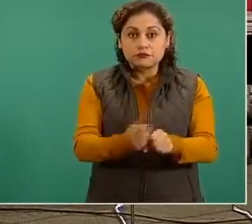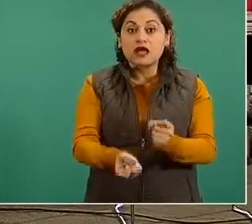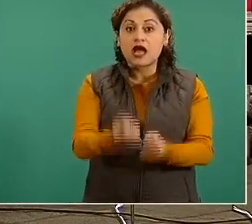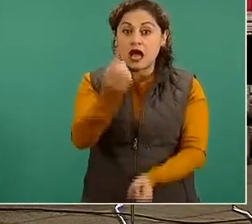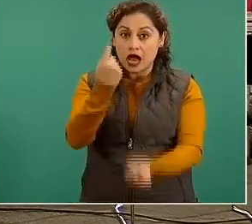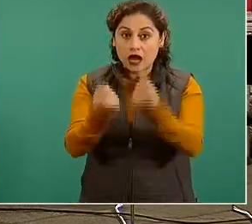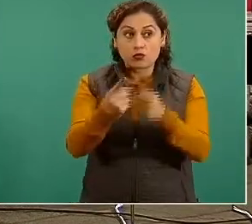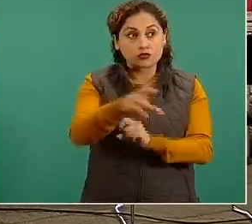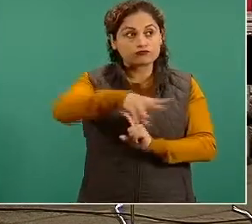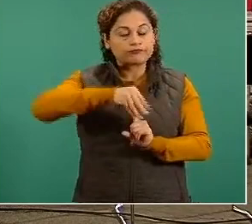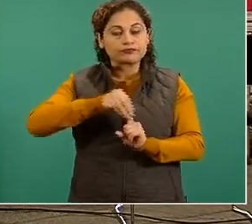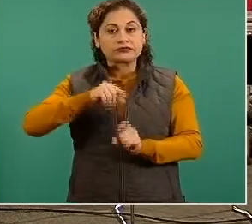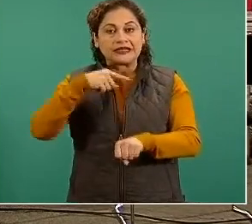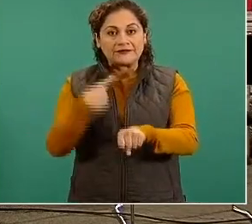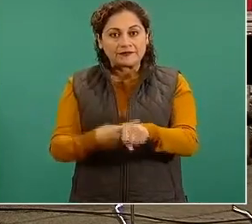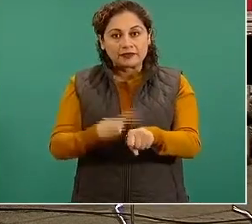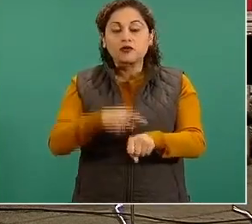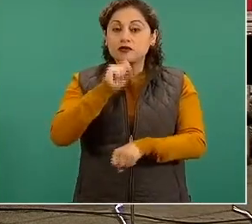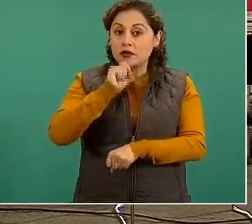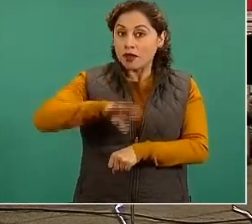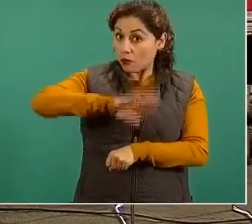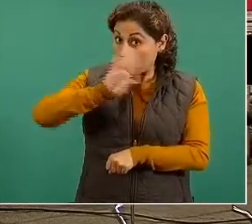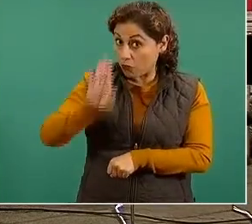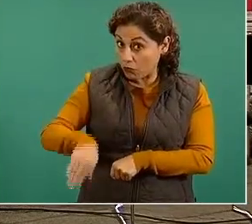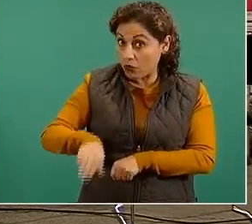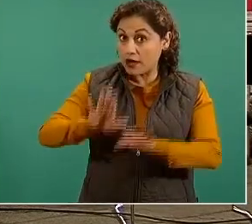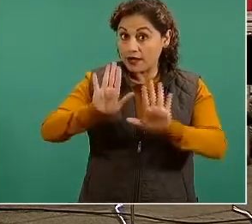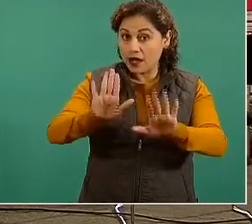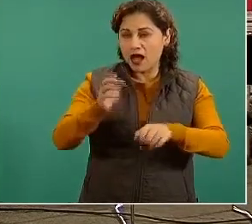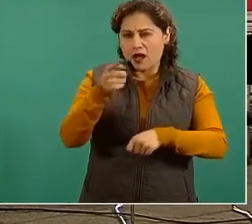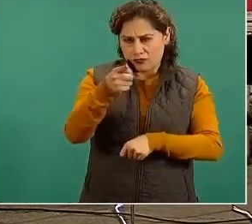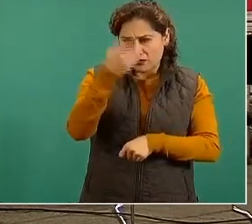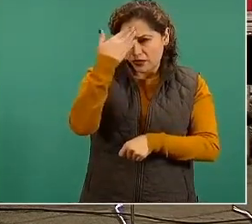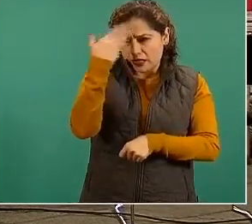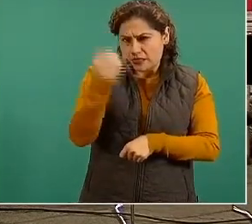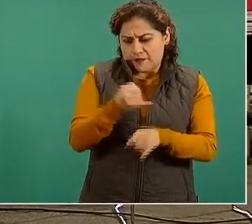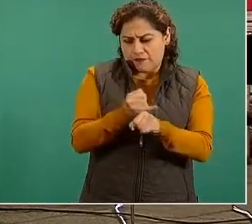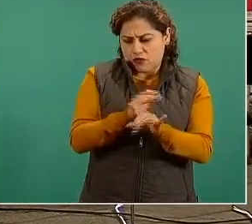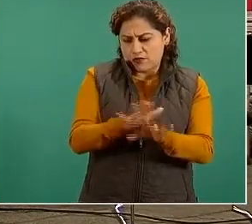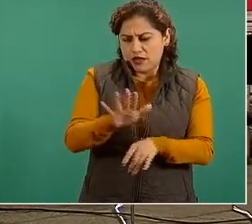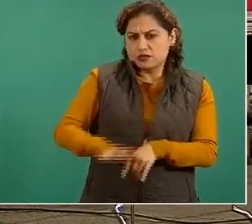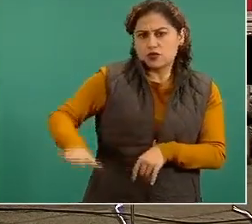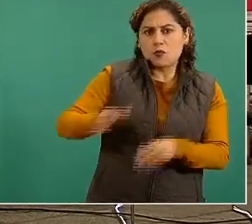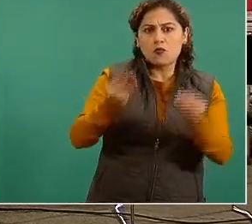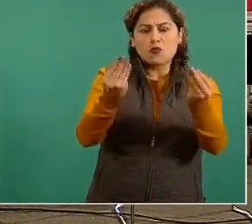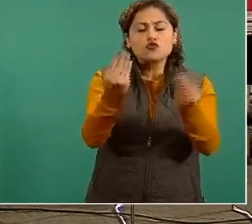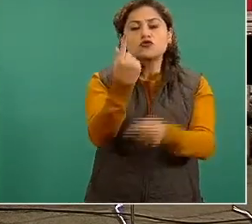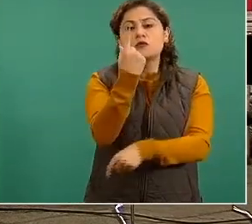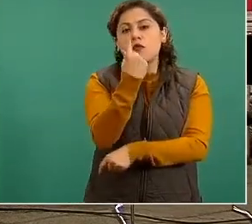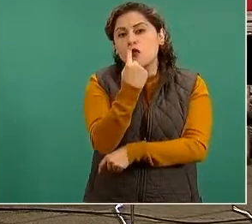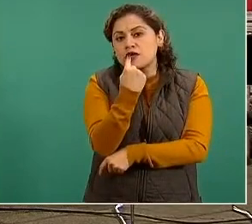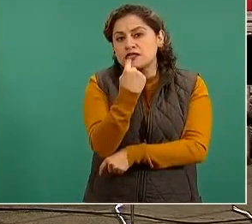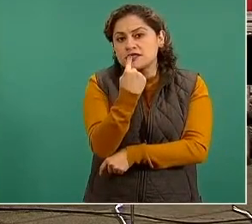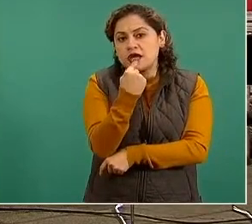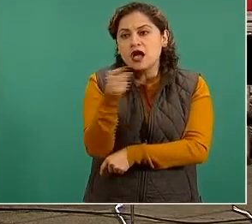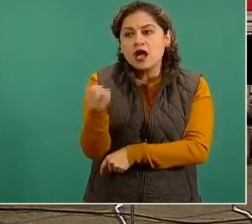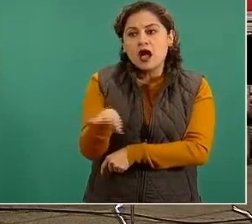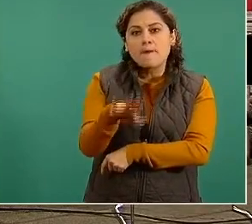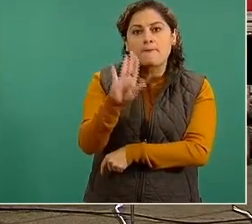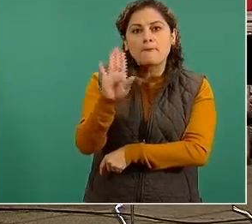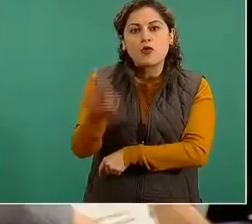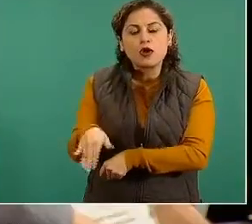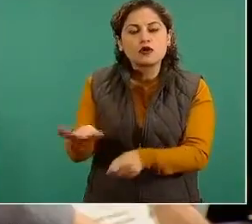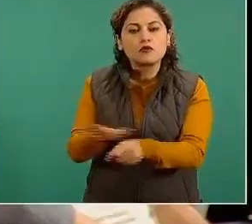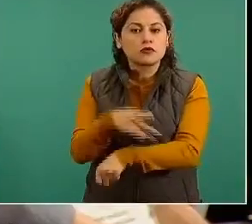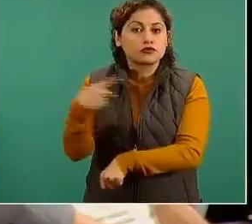También no es nada, bueno, es información del dominio público, de cuántos policíamos hemos visto precisamente morir en el cumplimiento de su